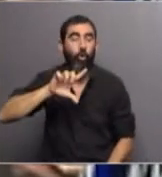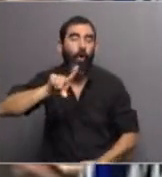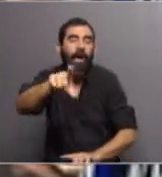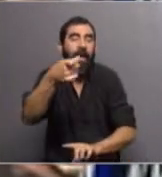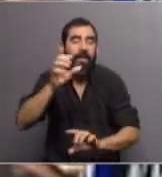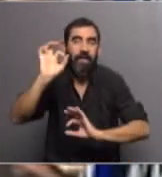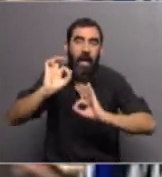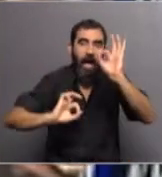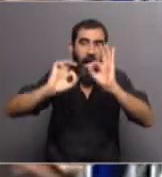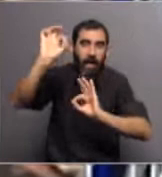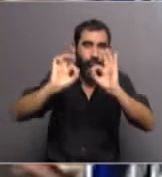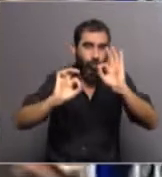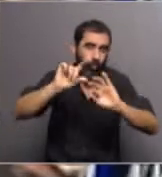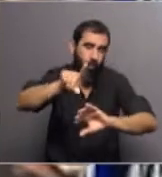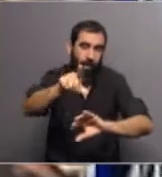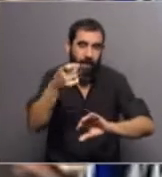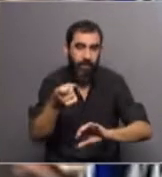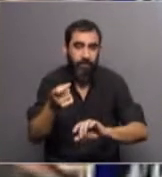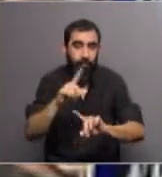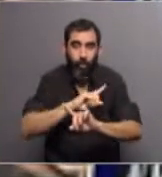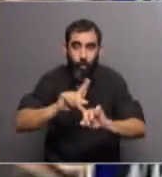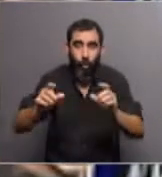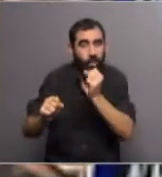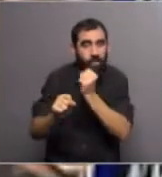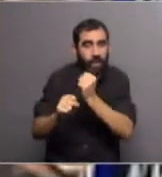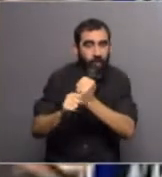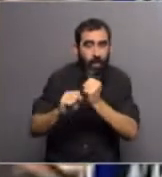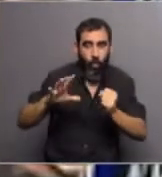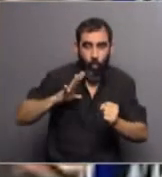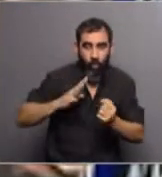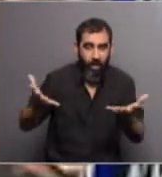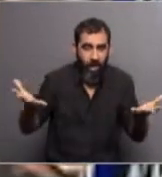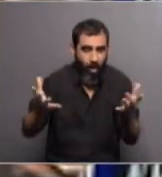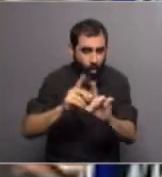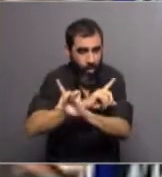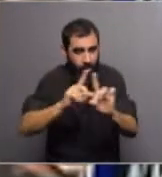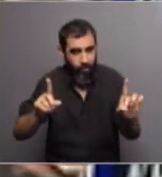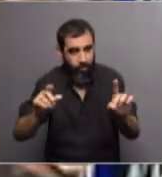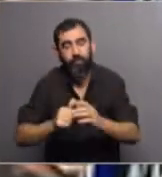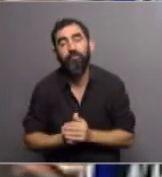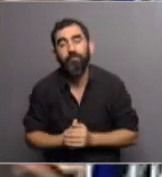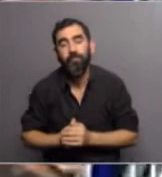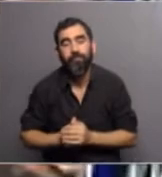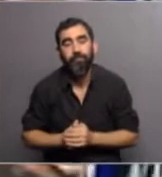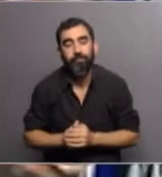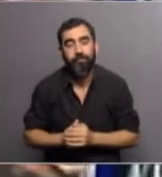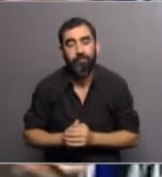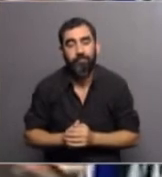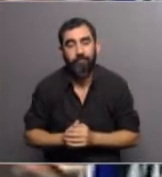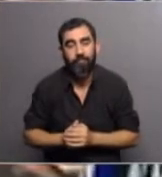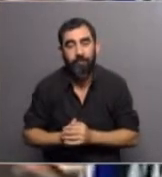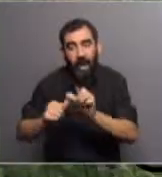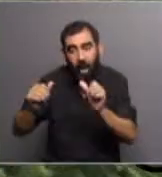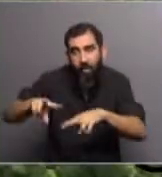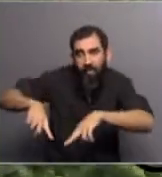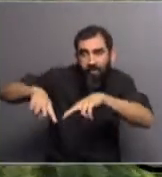ya no ejerzo la astronomía en el sentido clásico de hacer